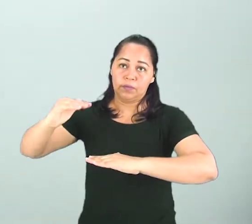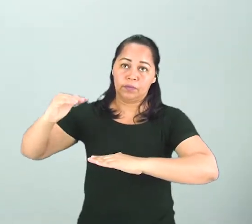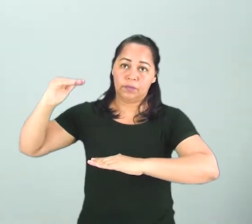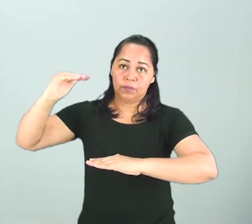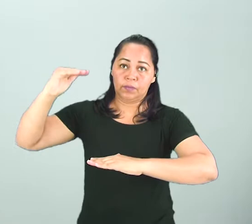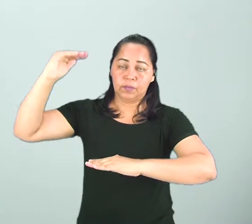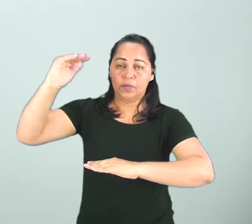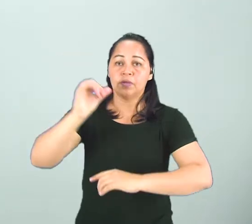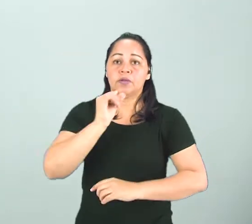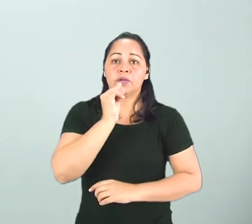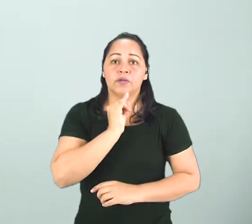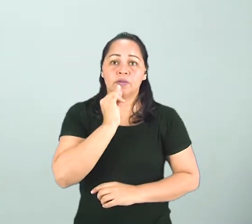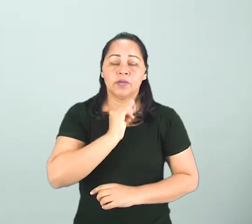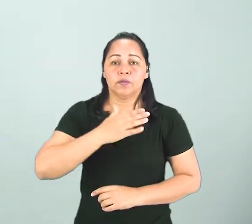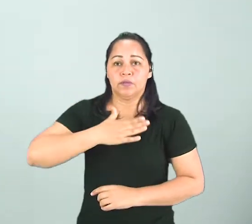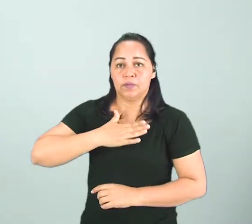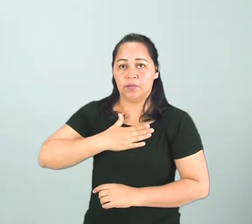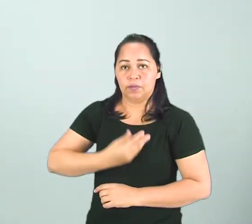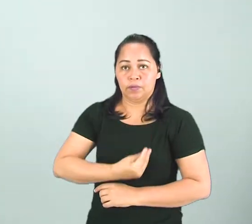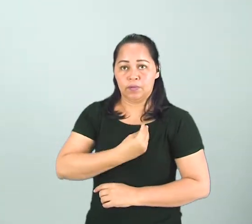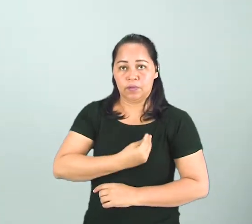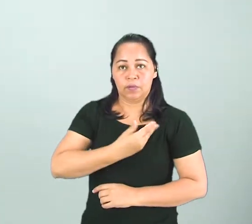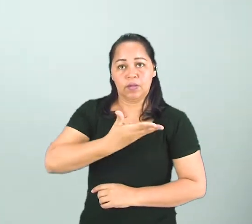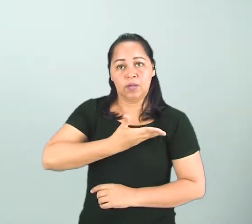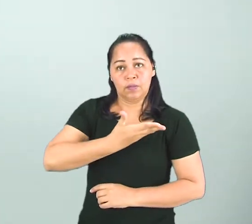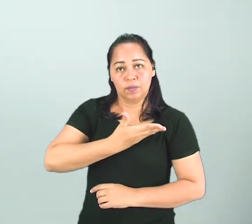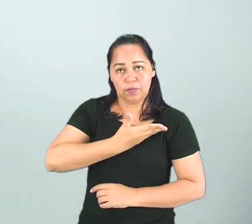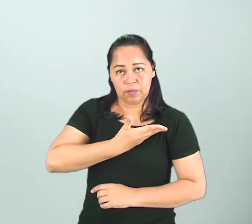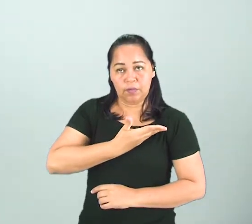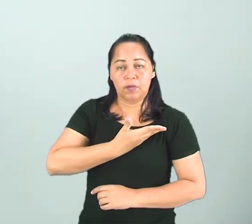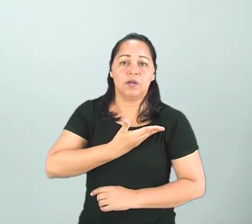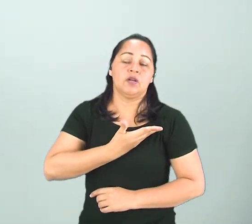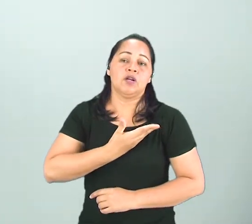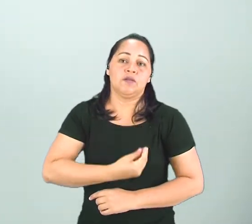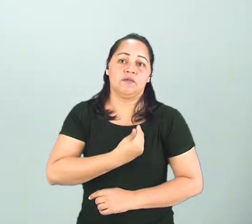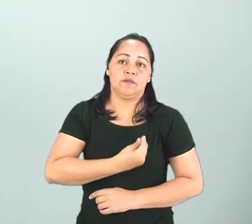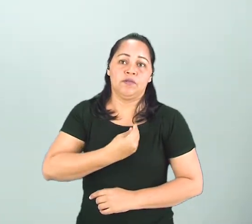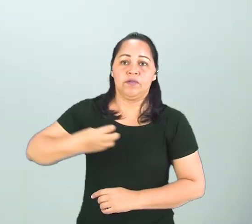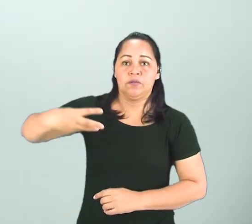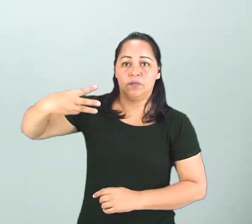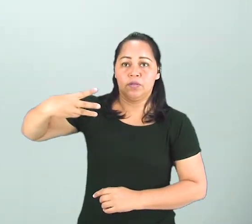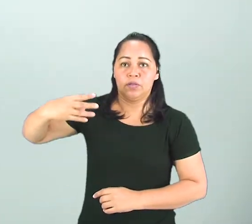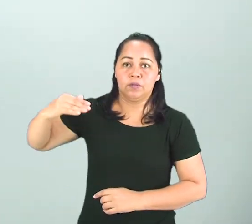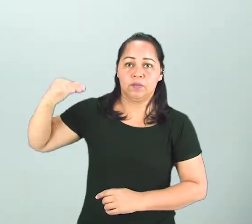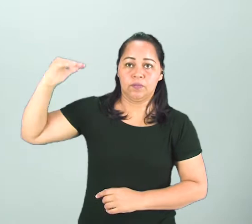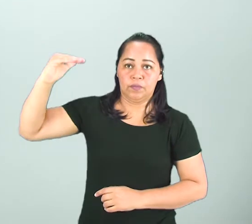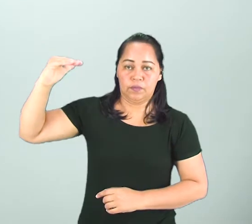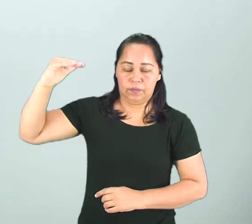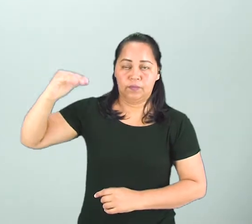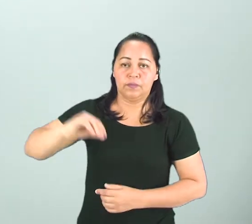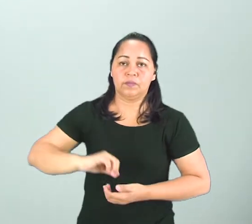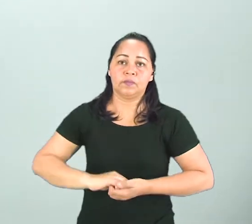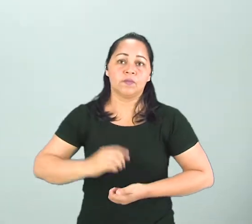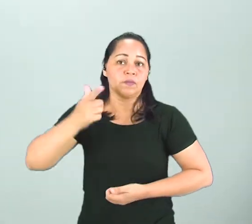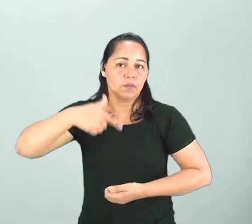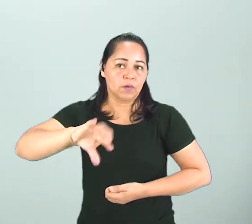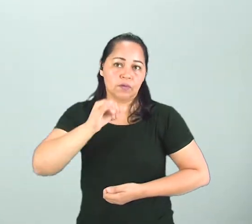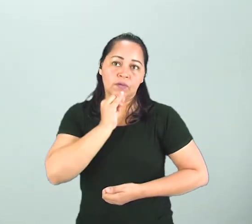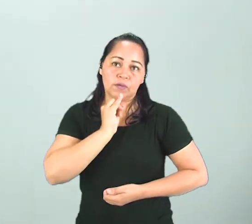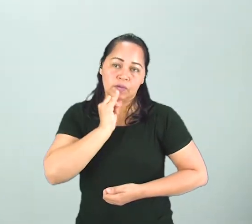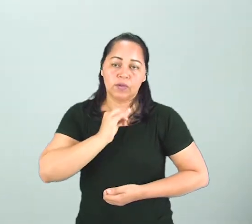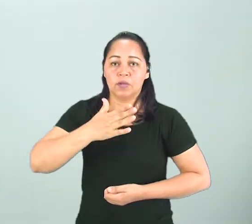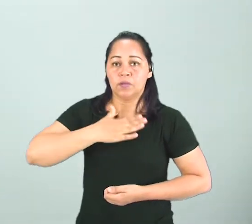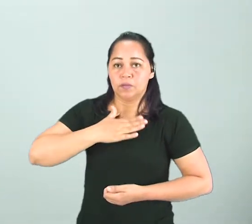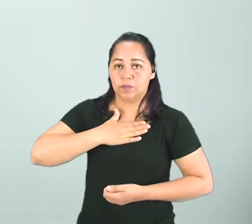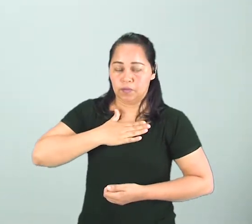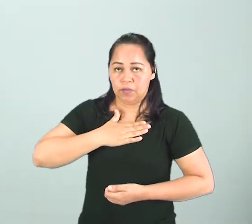Por ejemplo, mi amigo vive en el tercer piso. O mi amigo vive en el tercer andar. Otro ejemplo. Mi